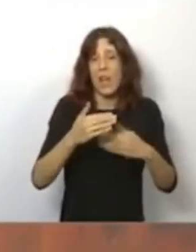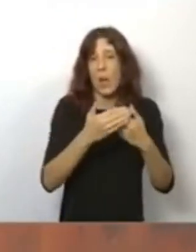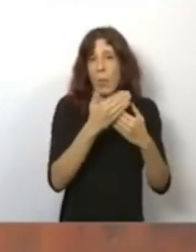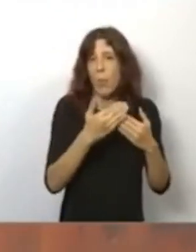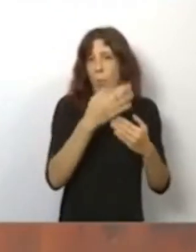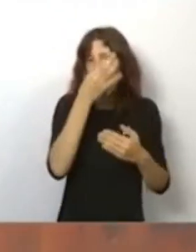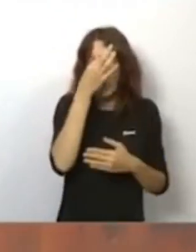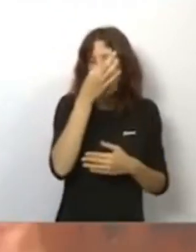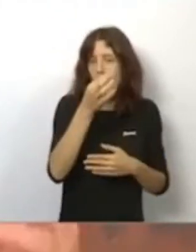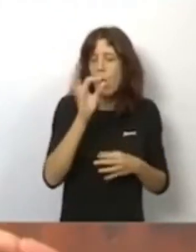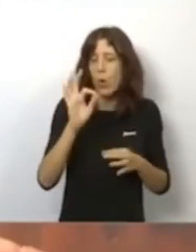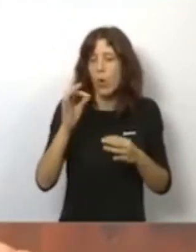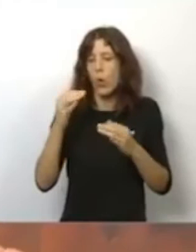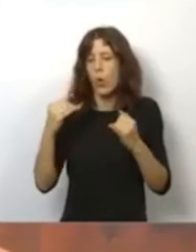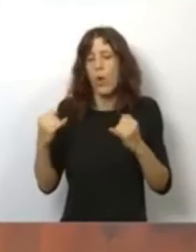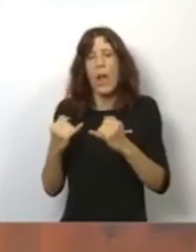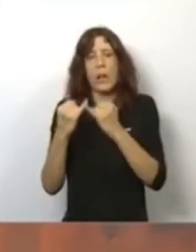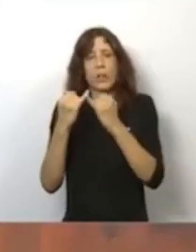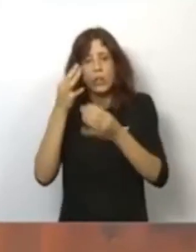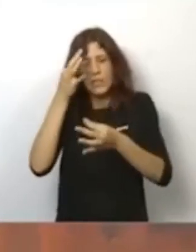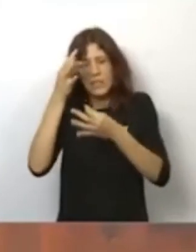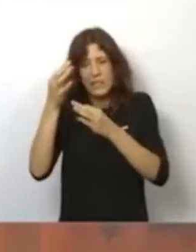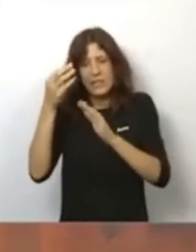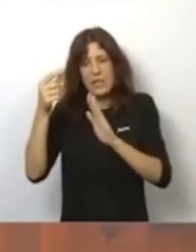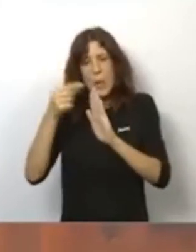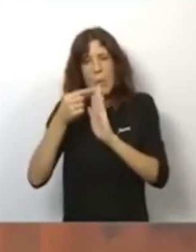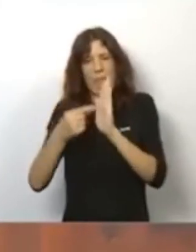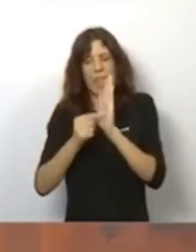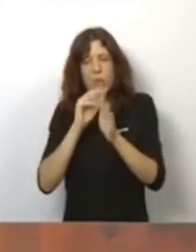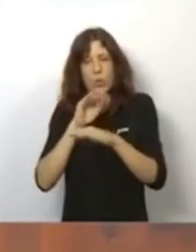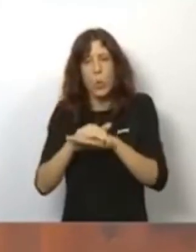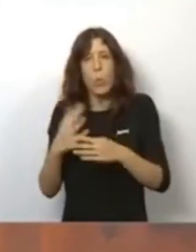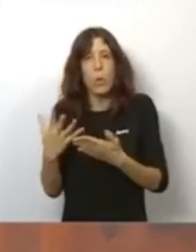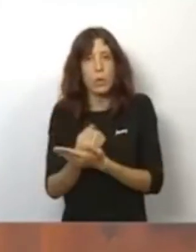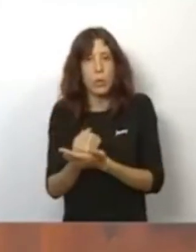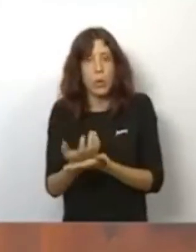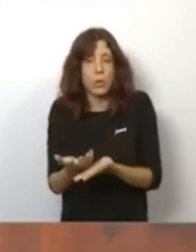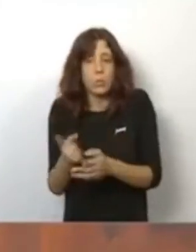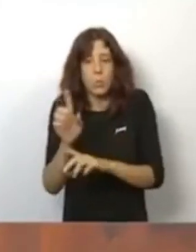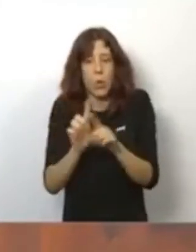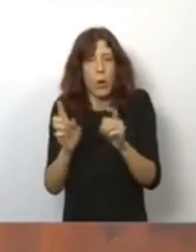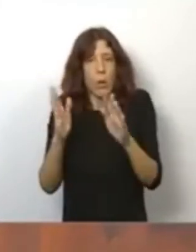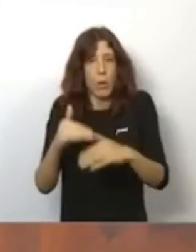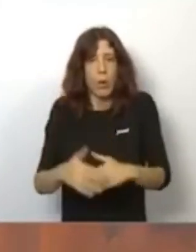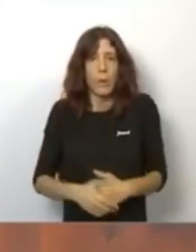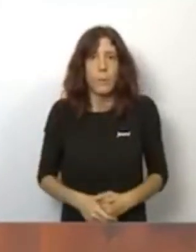concreto y se hace con todas las medidas, no habrá ningún problema.